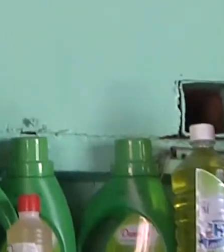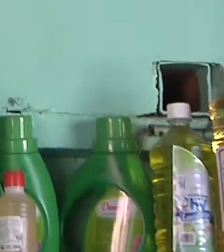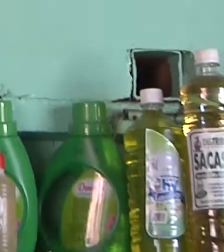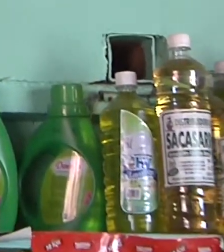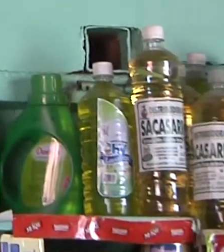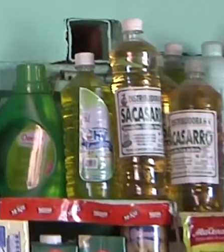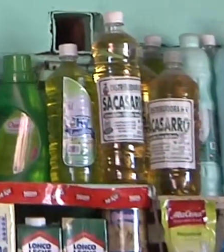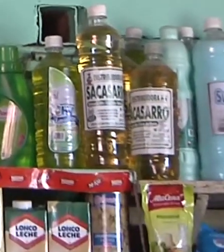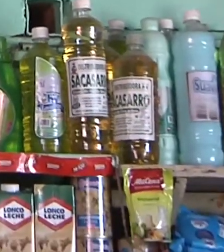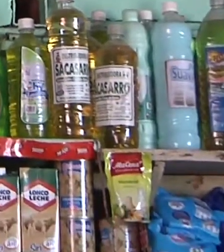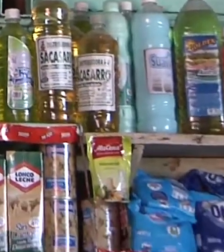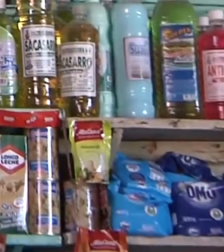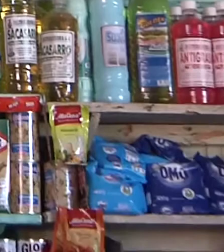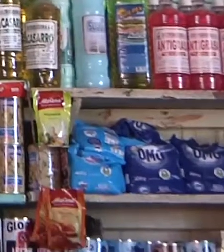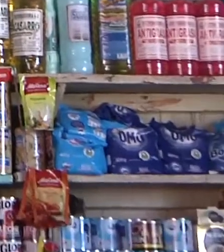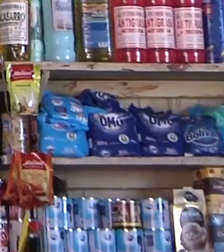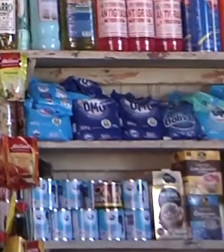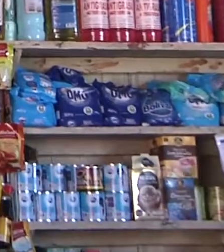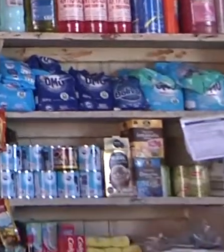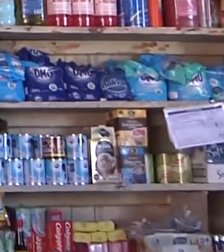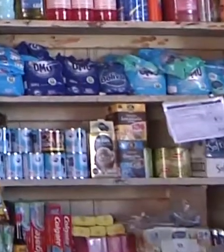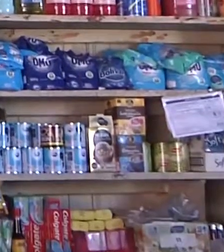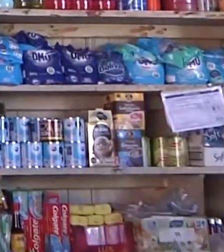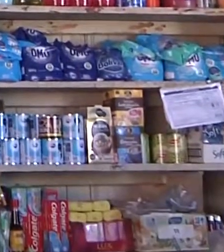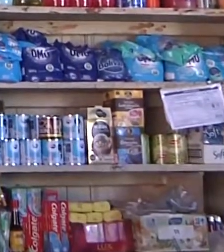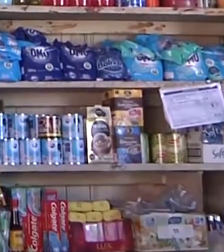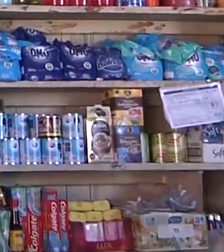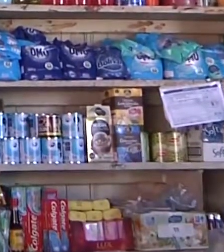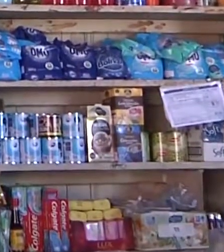¿Cuándo que cumplieron los 44? ¿Qué año? Ah, en el 74.